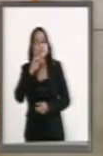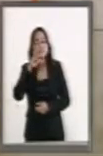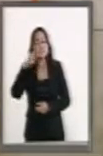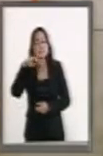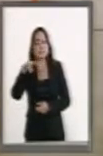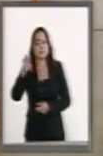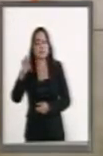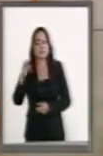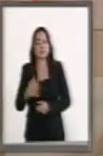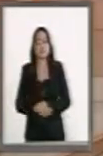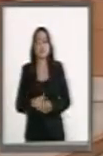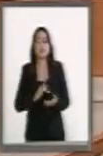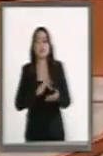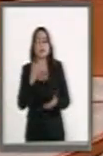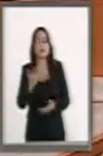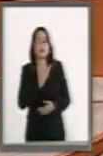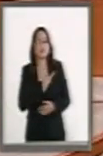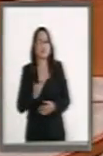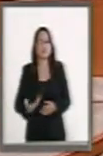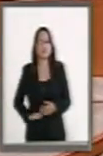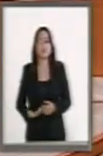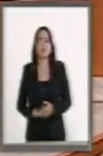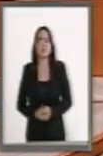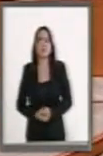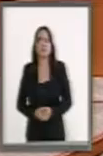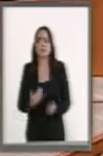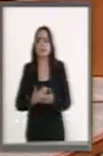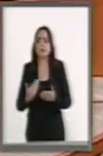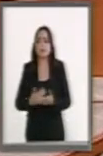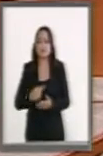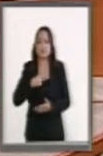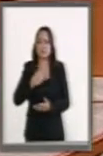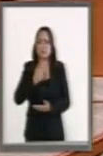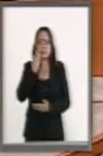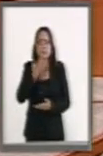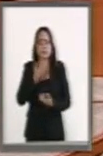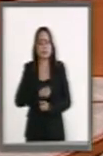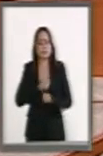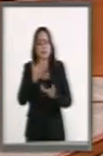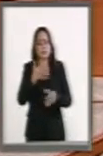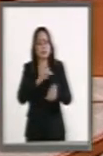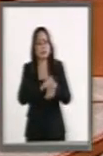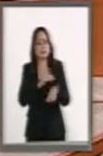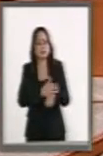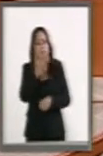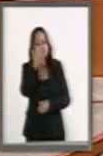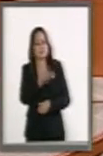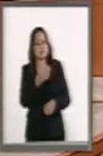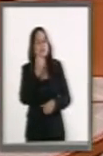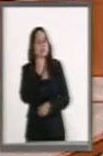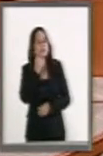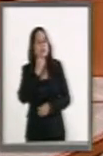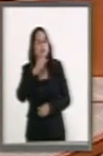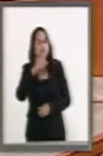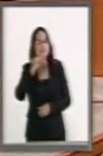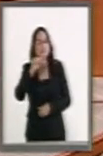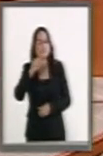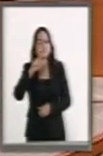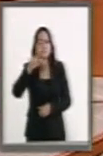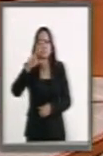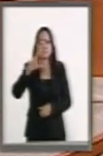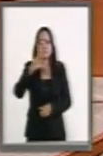Gracias, presidente. Quiero expresarle a nuestro amigo el senador Raúl Cervantes